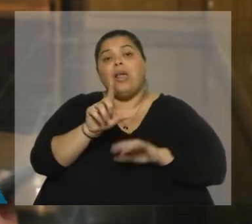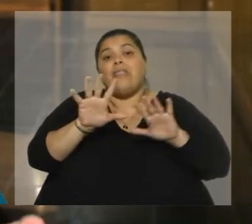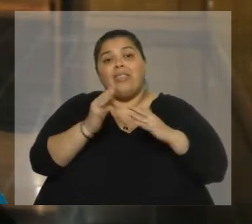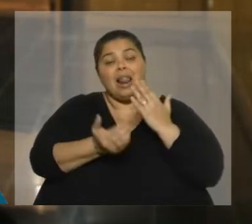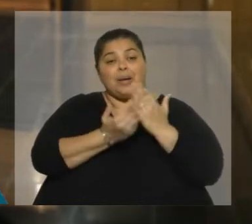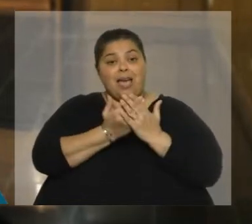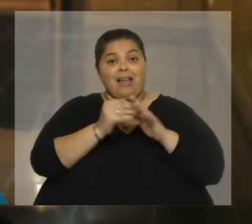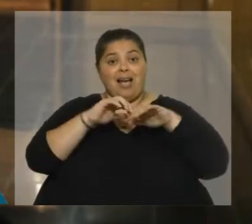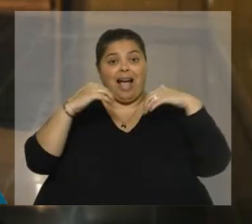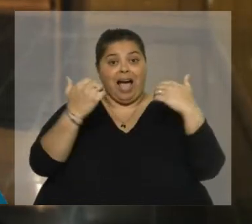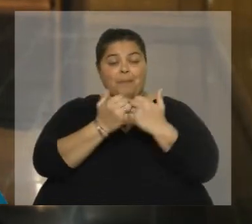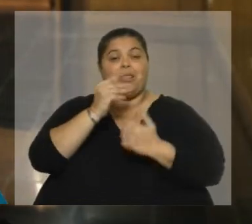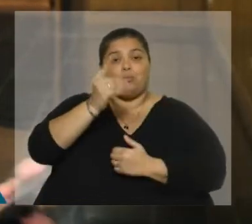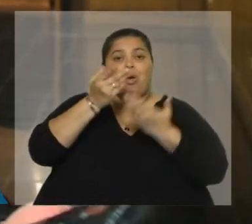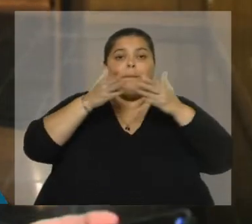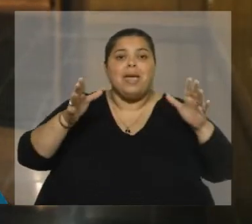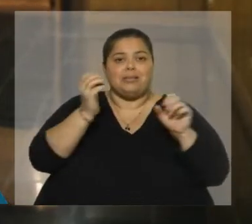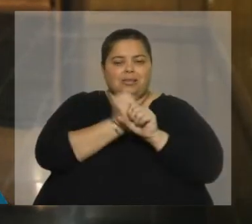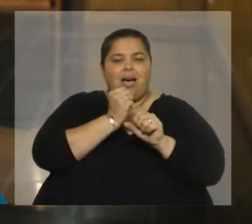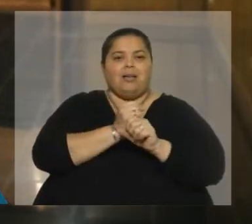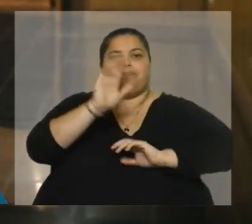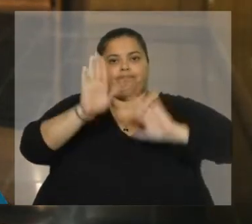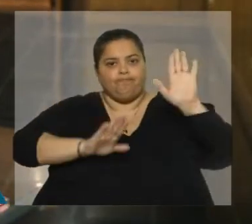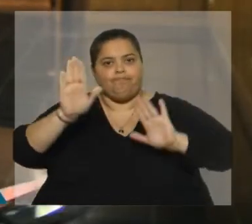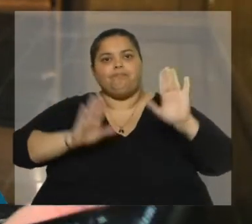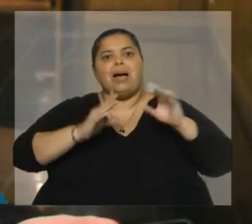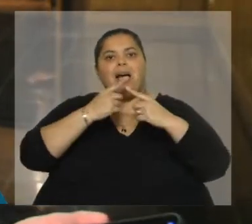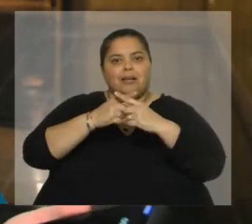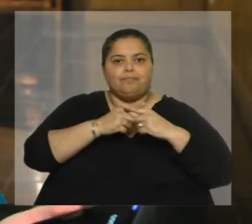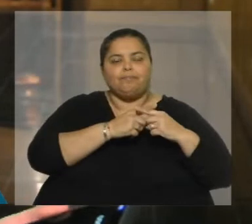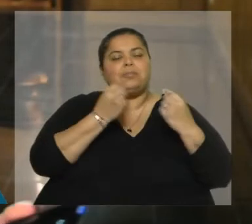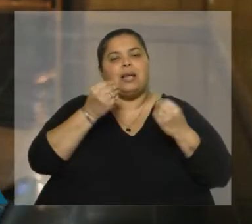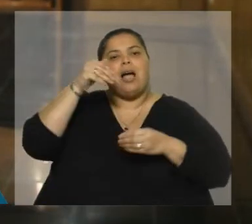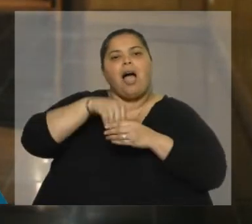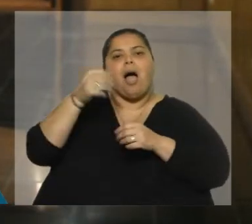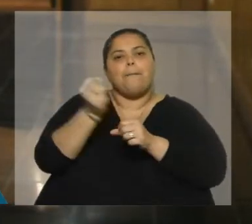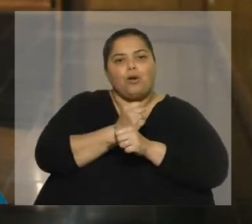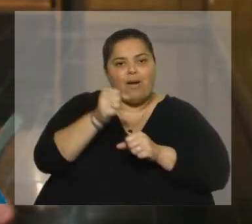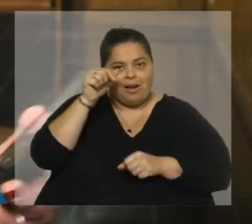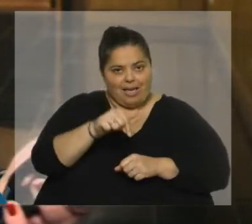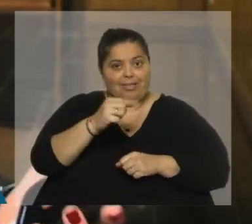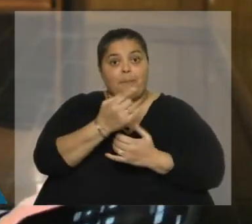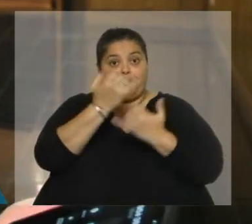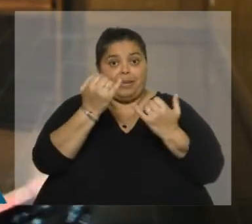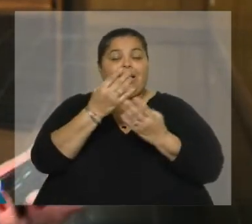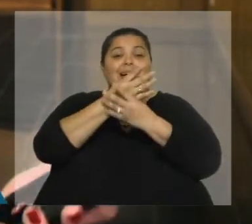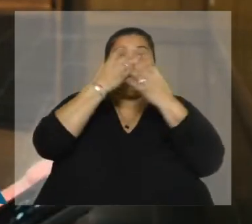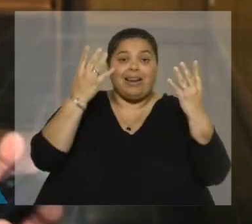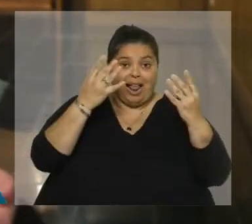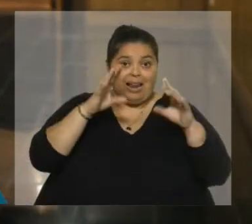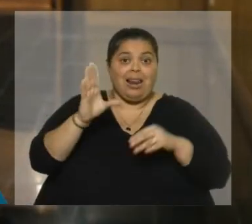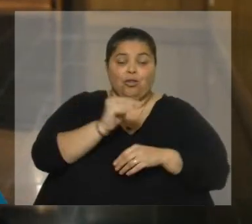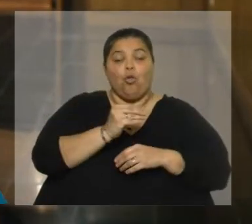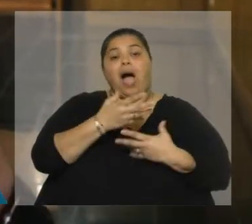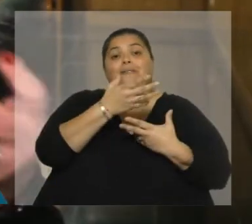empieza a sesionar para empezar a aprobar este proyecto. En la primera jornada se aprueba el proyecto en general, a favor